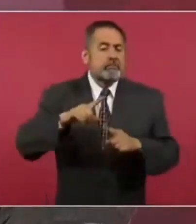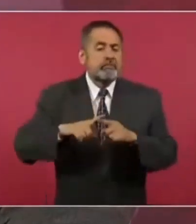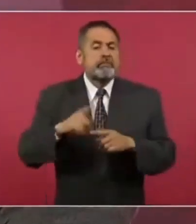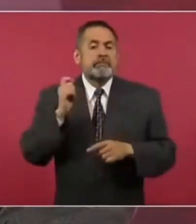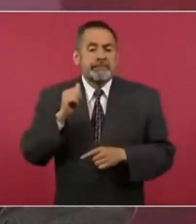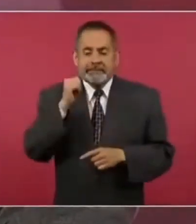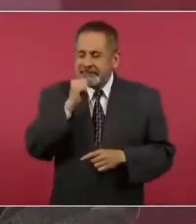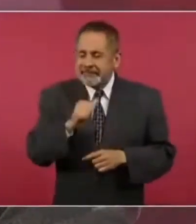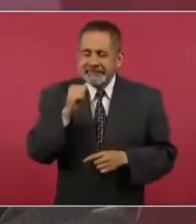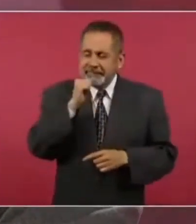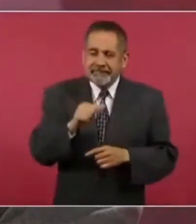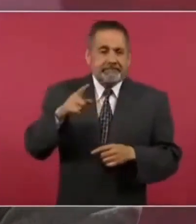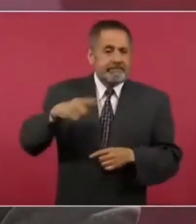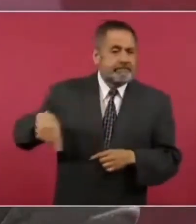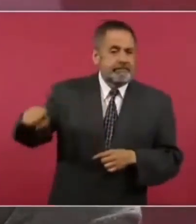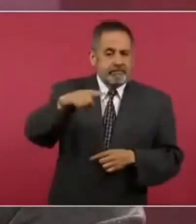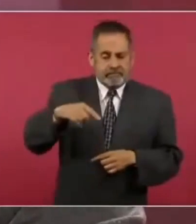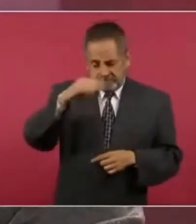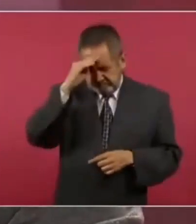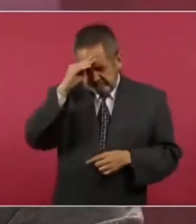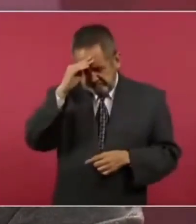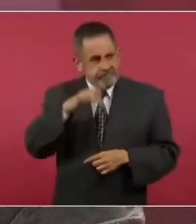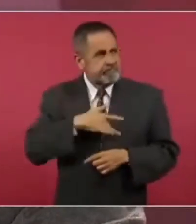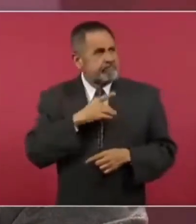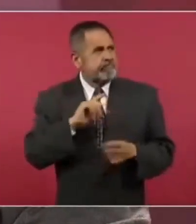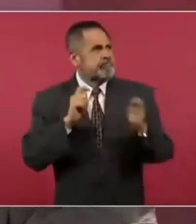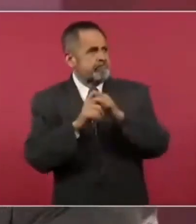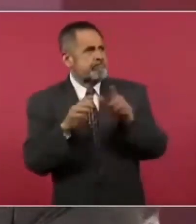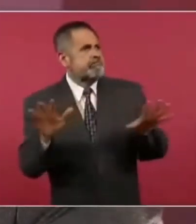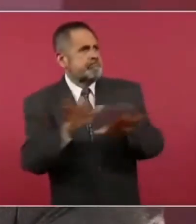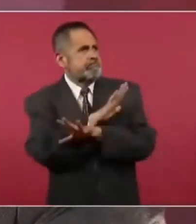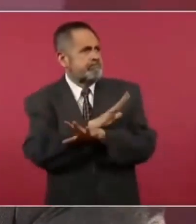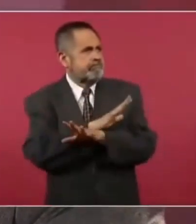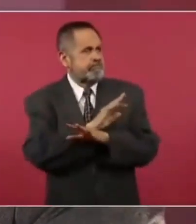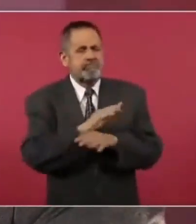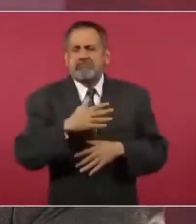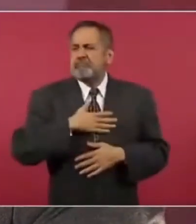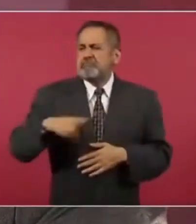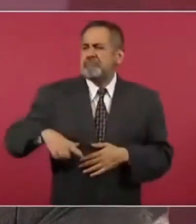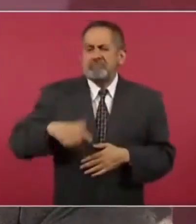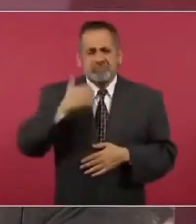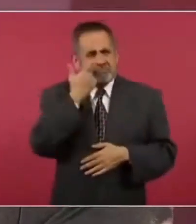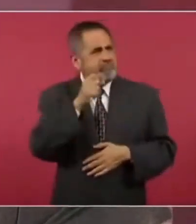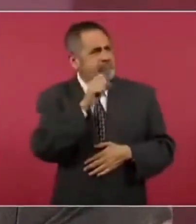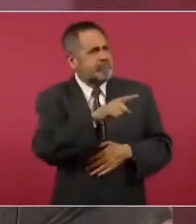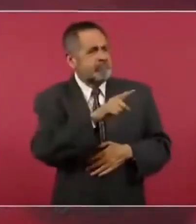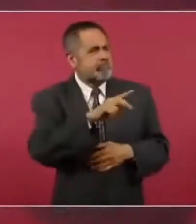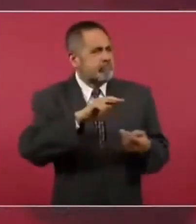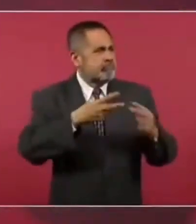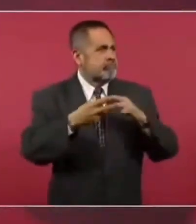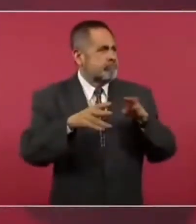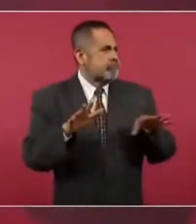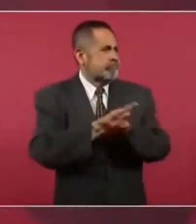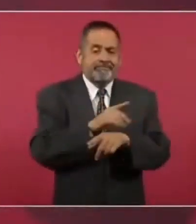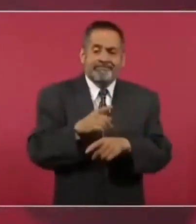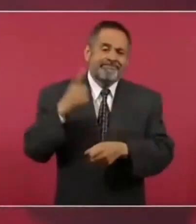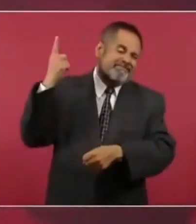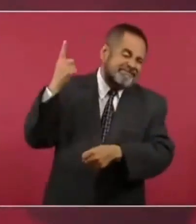en todo momento el derecho de cambiar la forma de su gobierno. El pueblo es soberano.